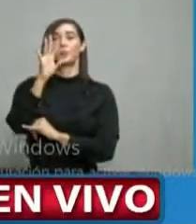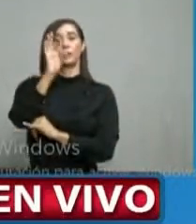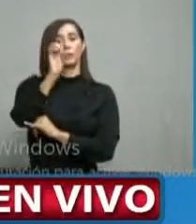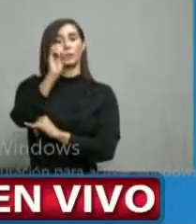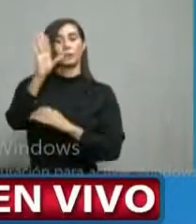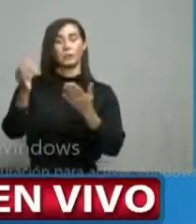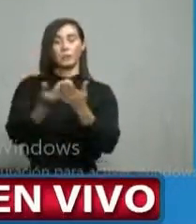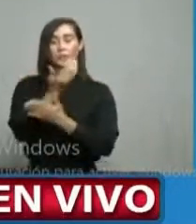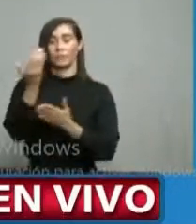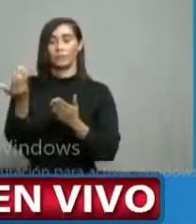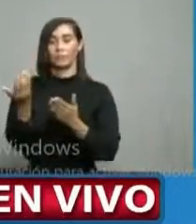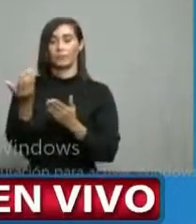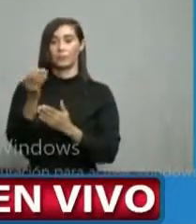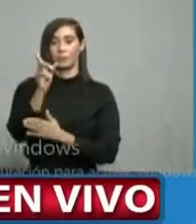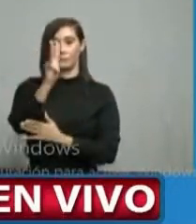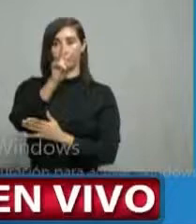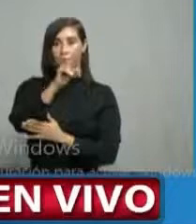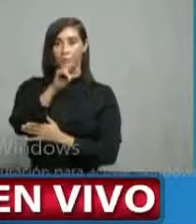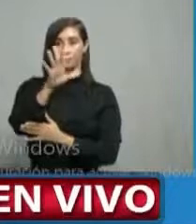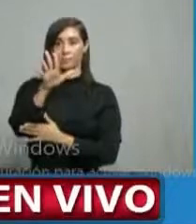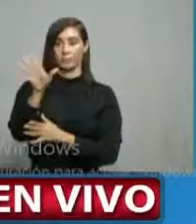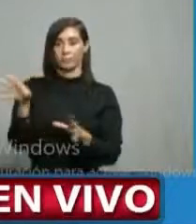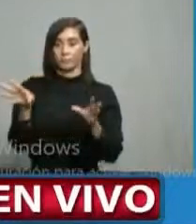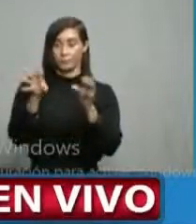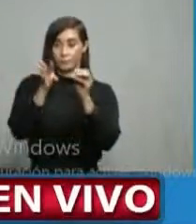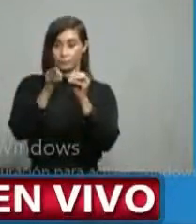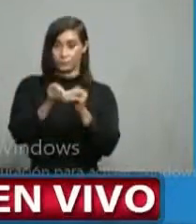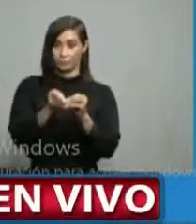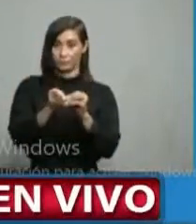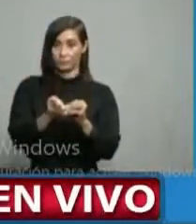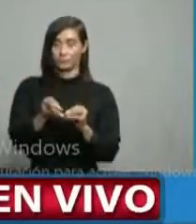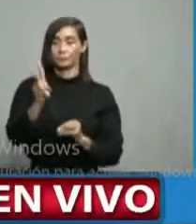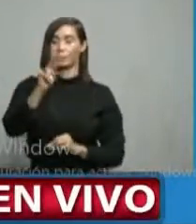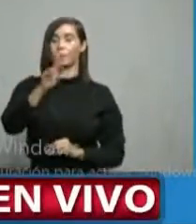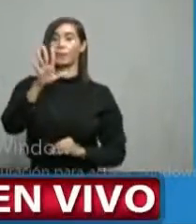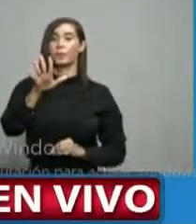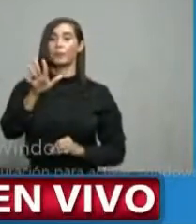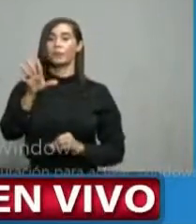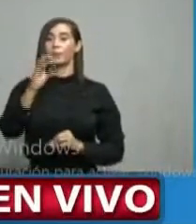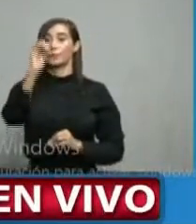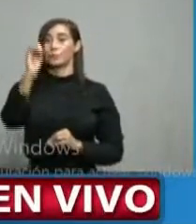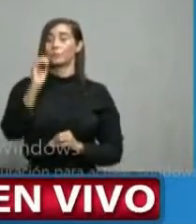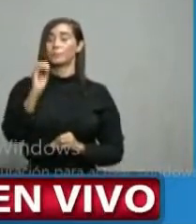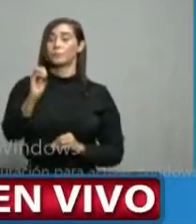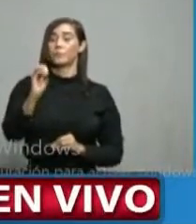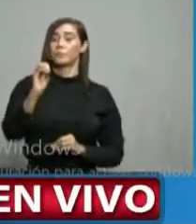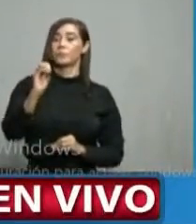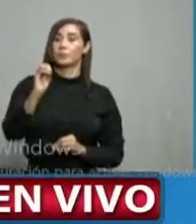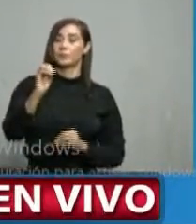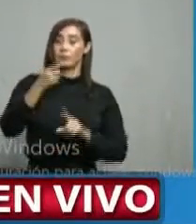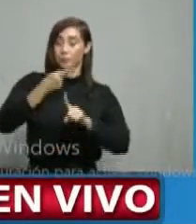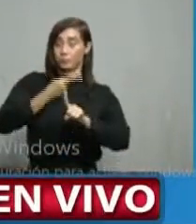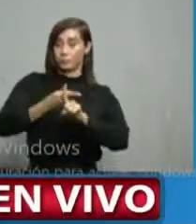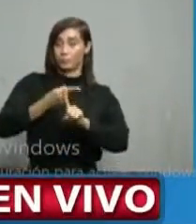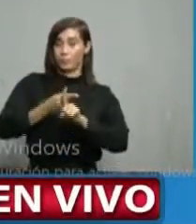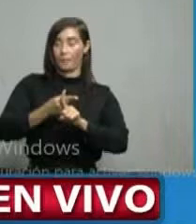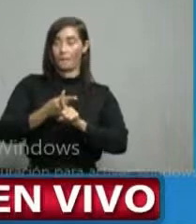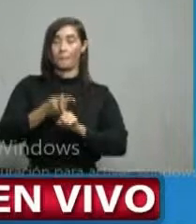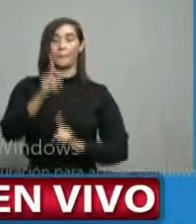0 casos nuevos, 25 acumulados, 25% la tasa de positividad,